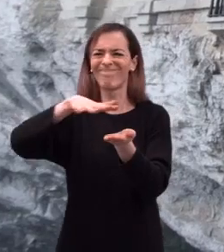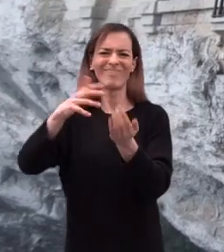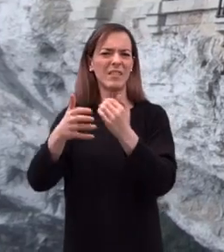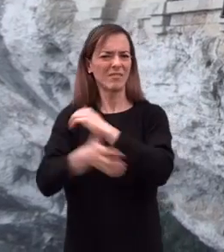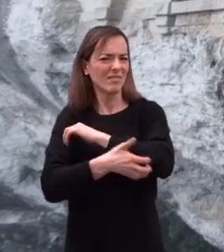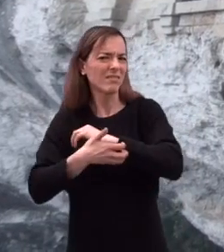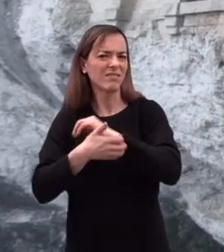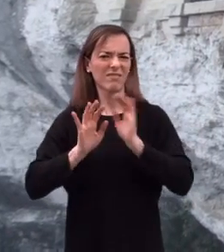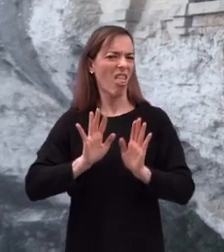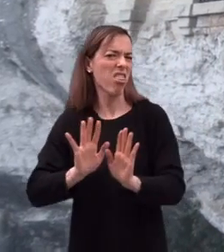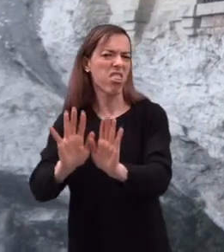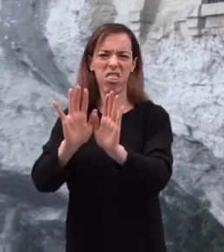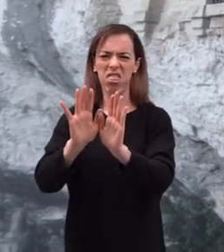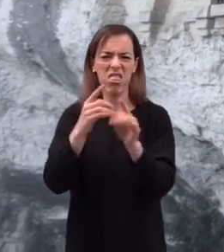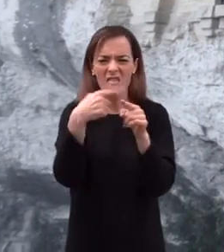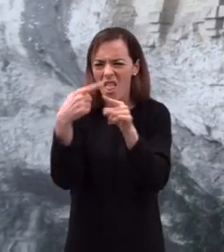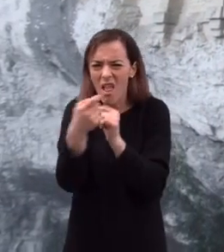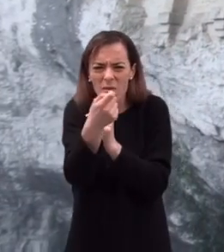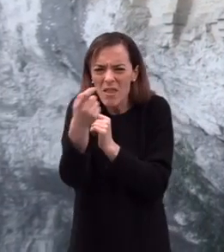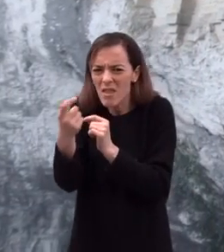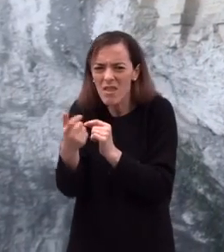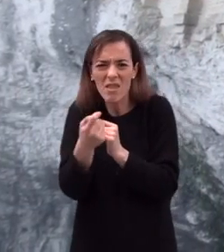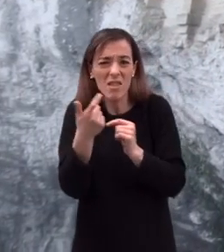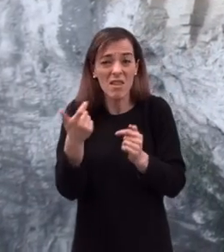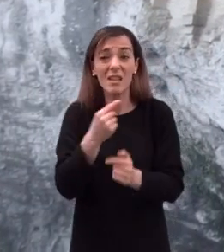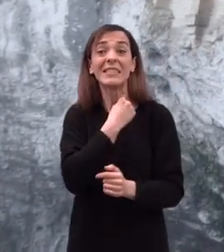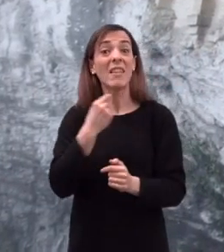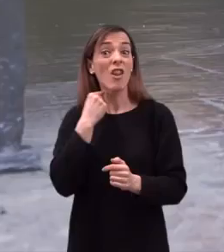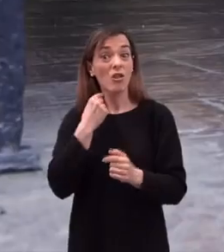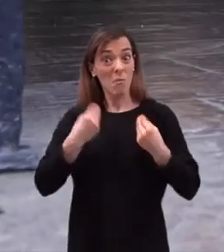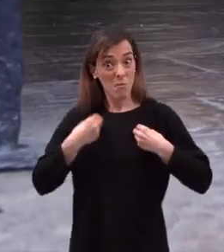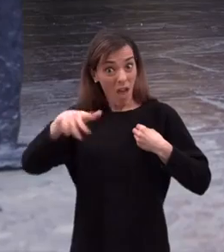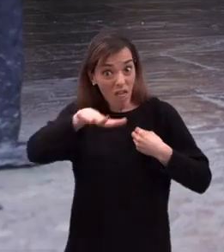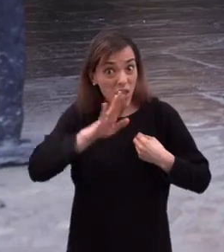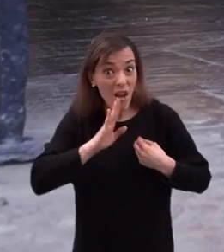Sus bienes eran escasos y los canónigos no vivían en el lugar.